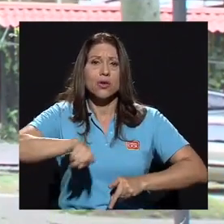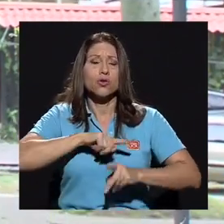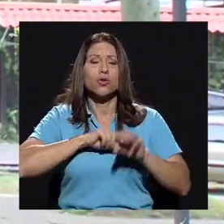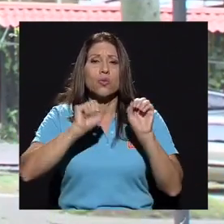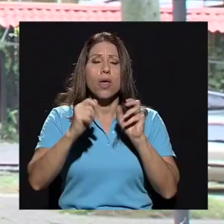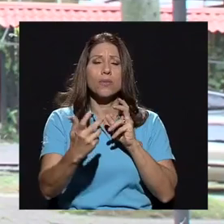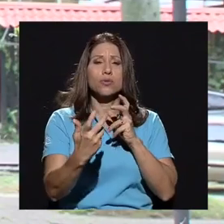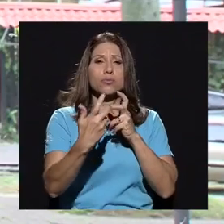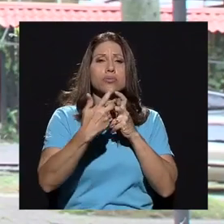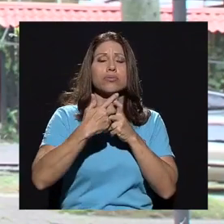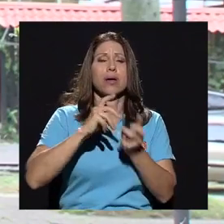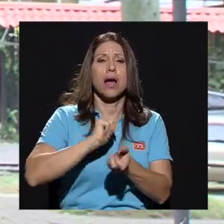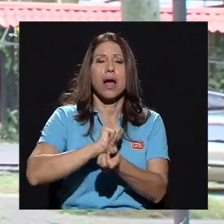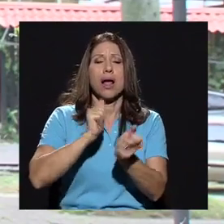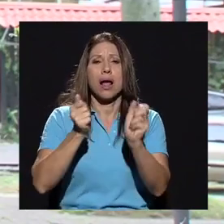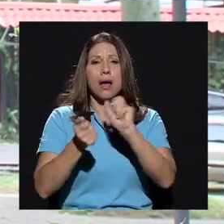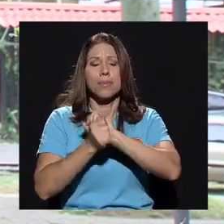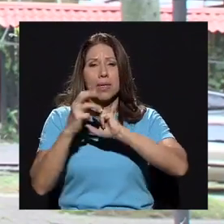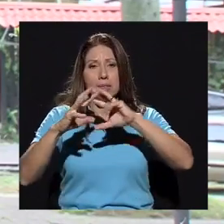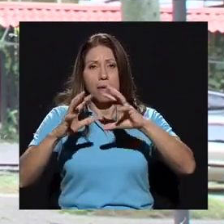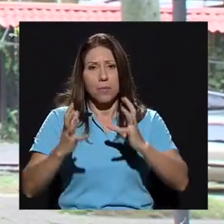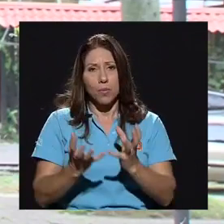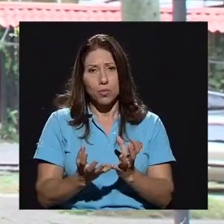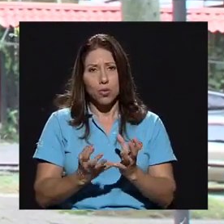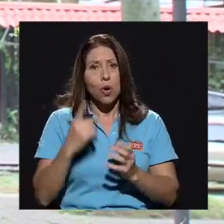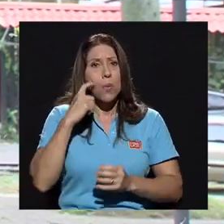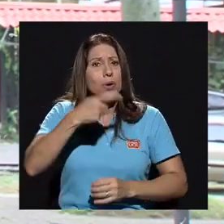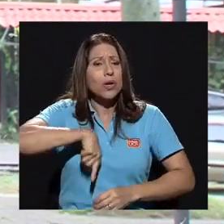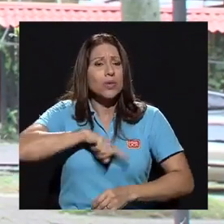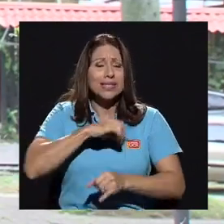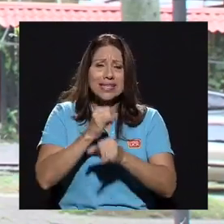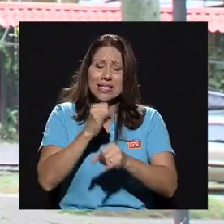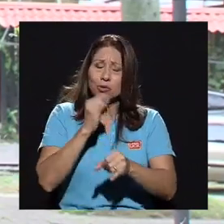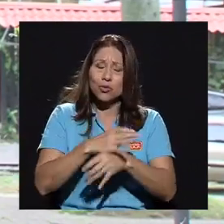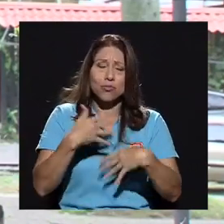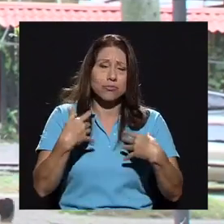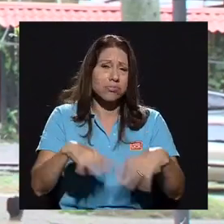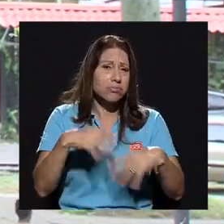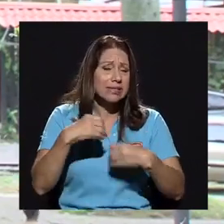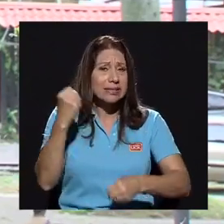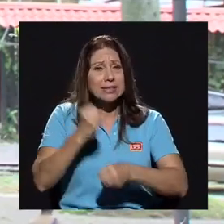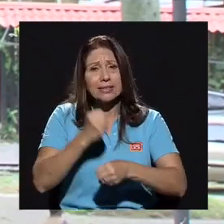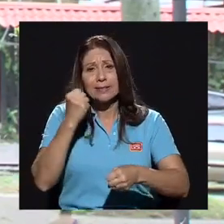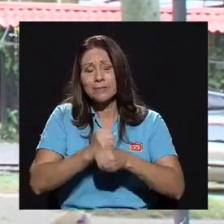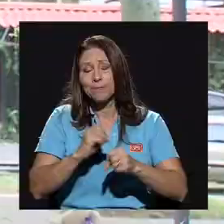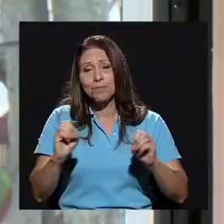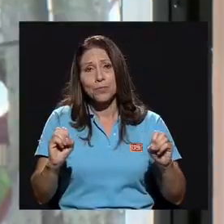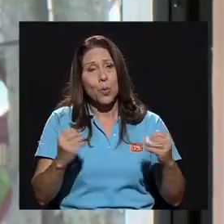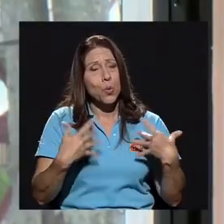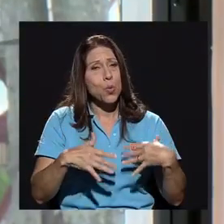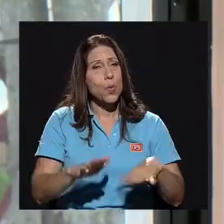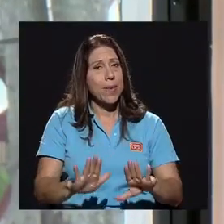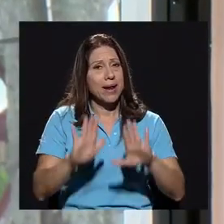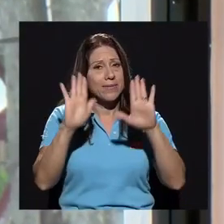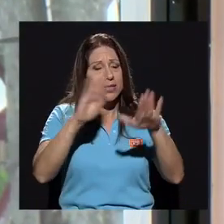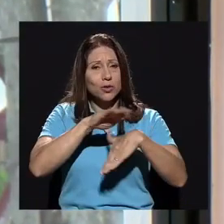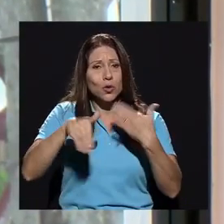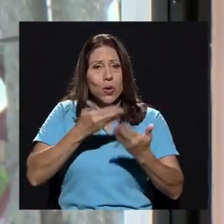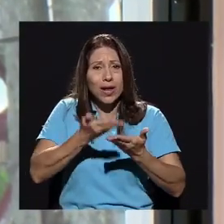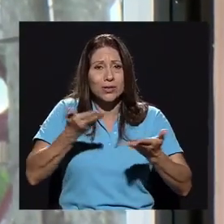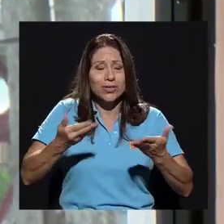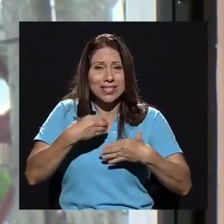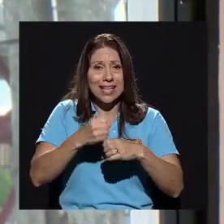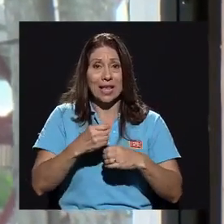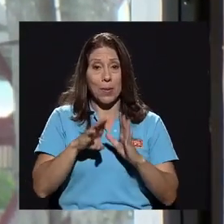un mundo cambiante. Porque nuestra institución hace mucho, es maravilloso todas las cosas que hace. Por ejemplo, yo tengo